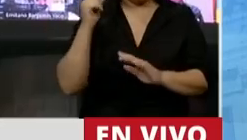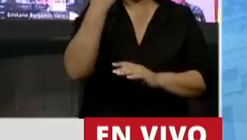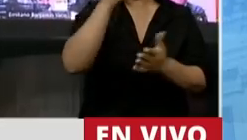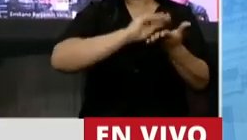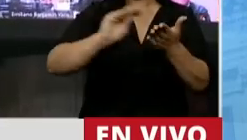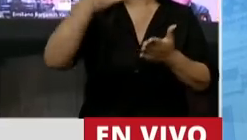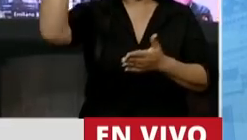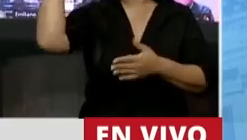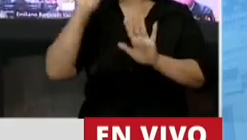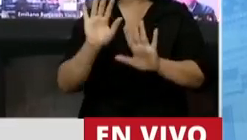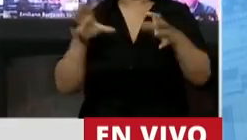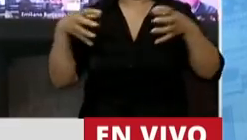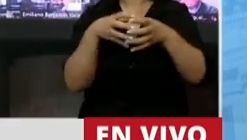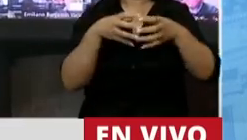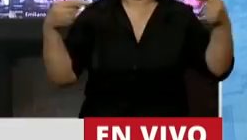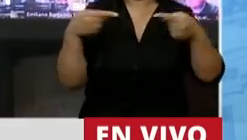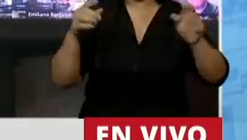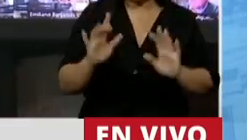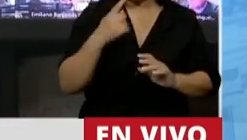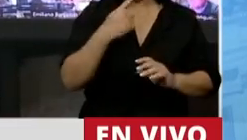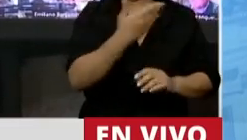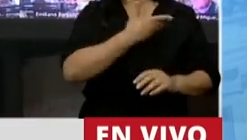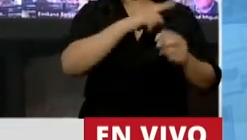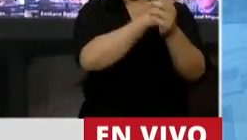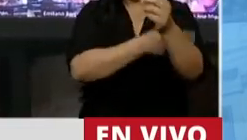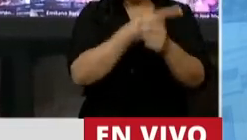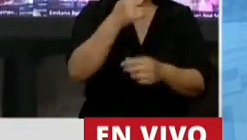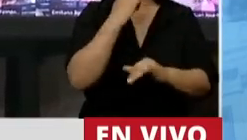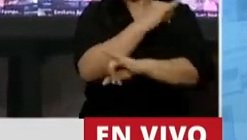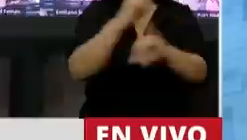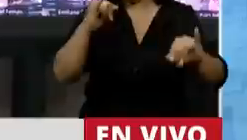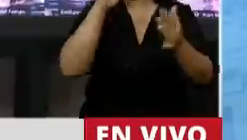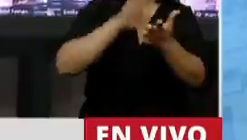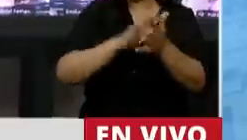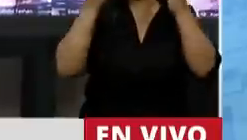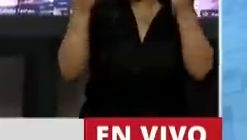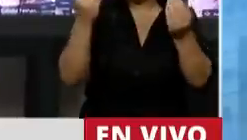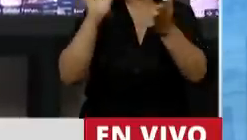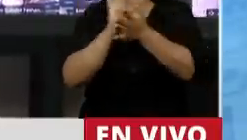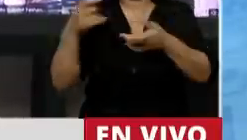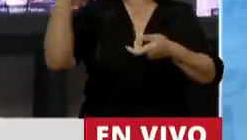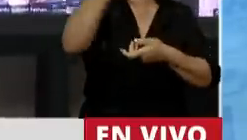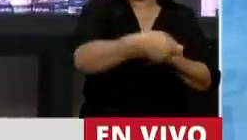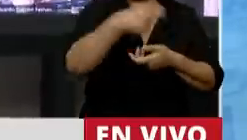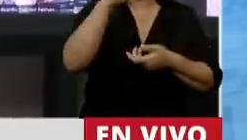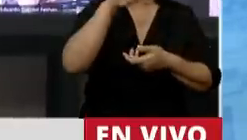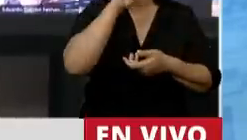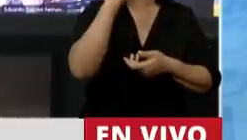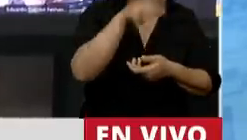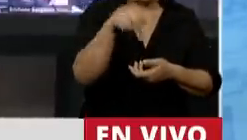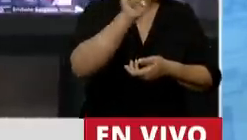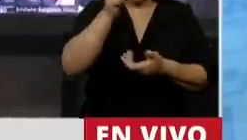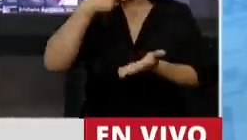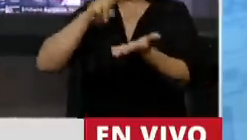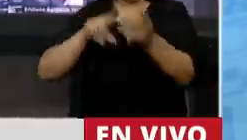oposición de aquel entonces decía, el Poder Ejecutivo ha manifestado que se trata de una contribución y no de un impuesto,